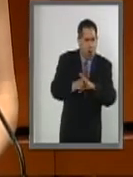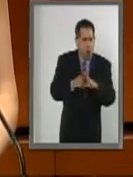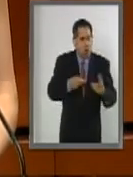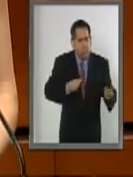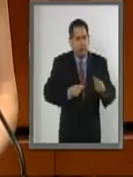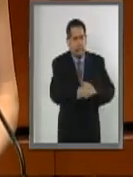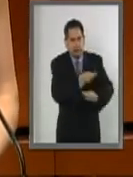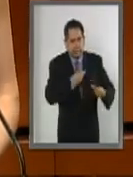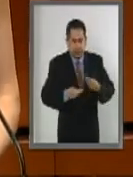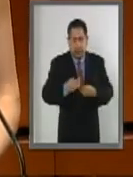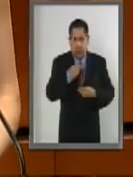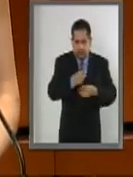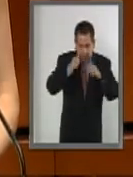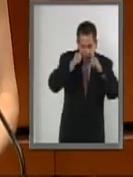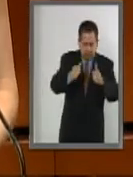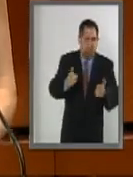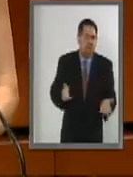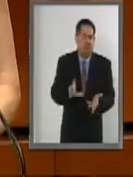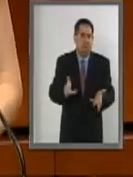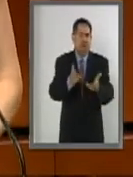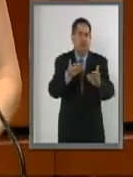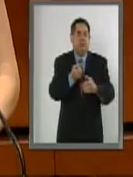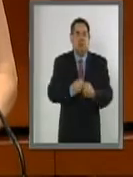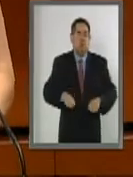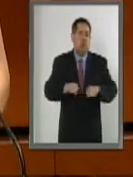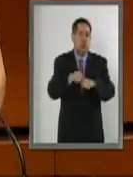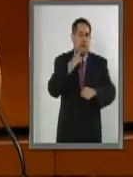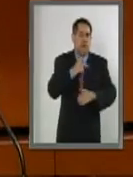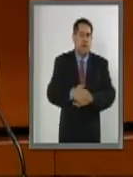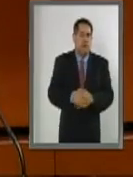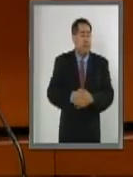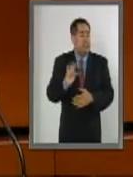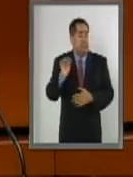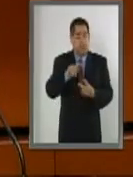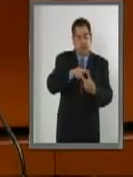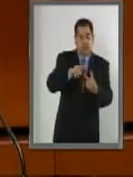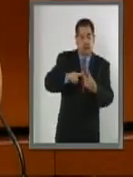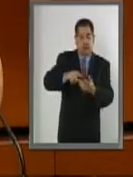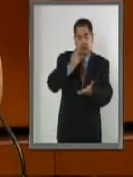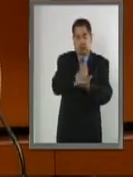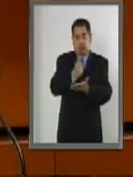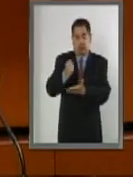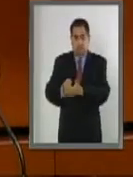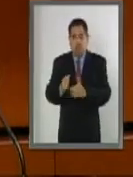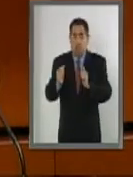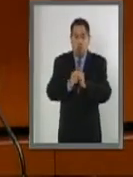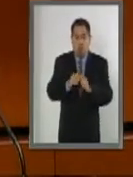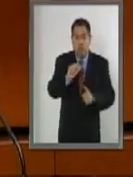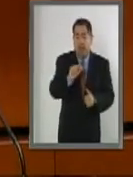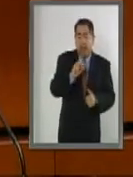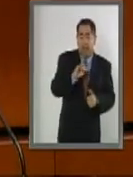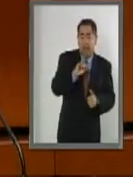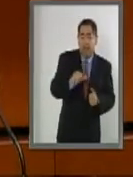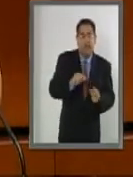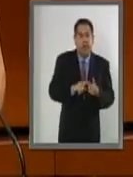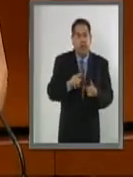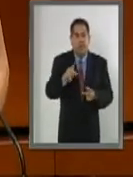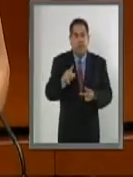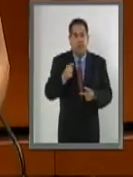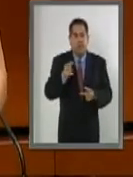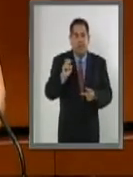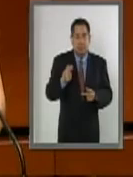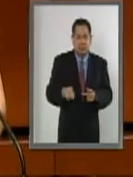mejores prácticas para nuestras sociedades. La aprobación de estos dos instrumentos, tanto con Arabia Saudita como con Pakistán,